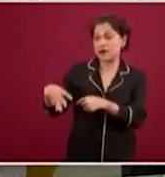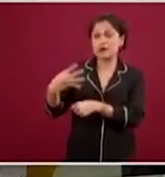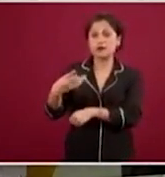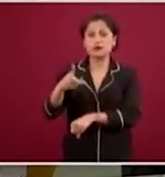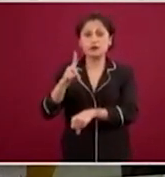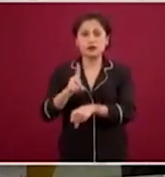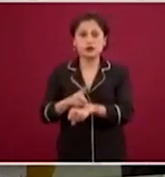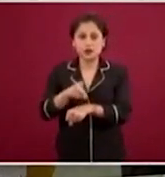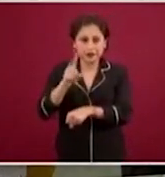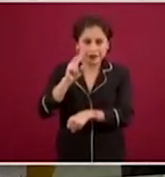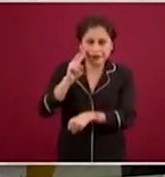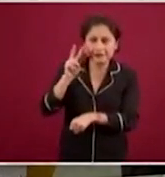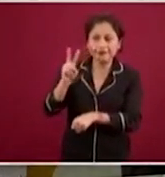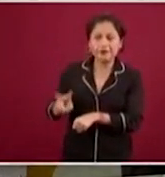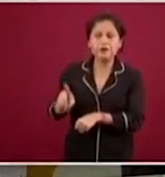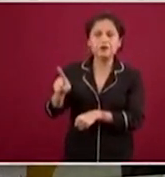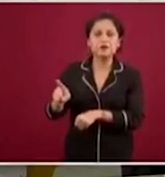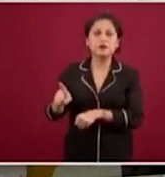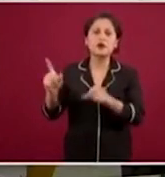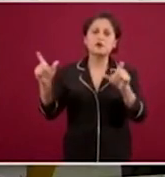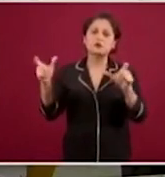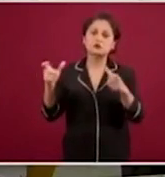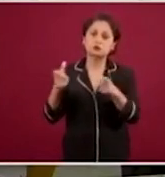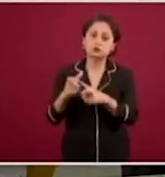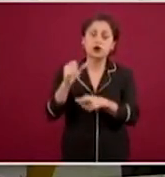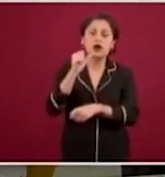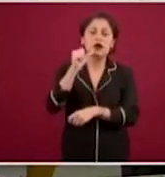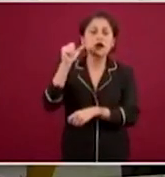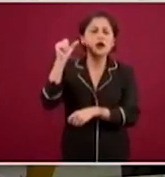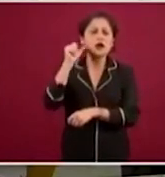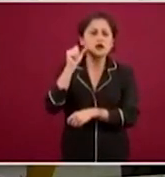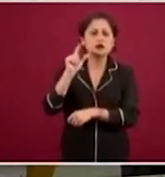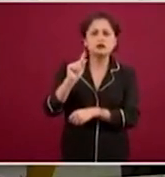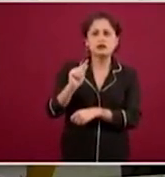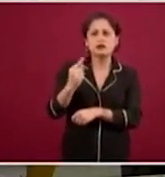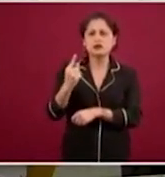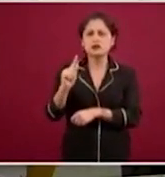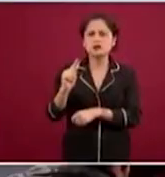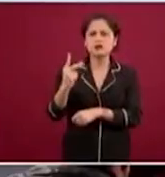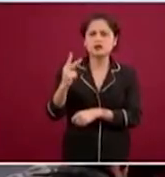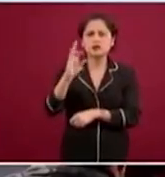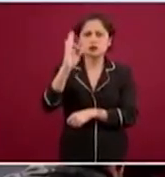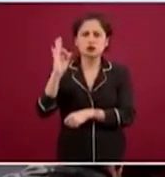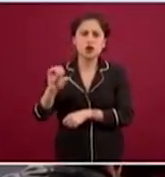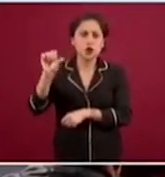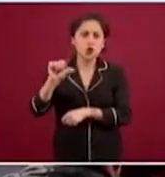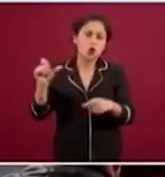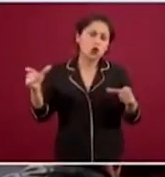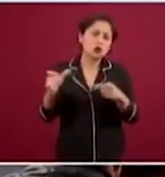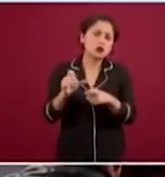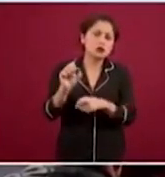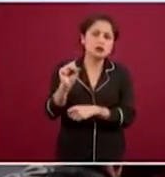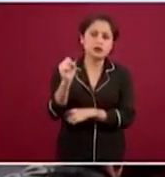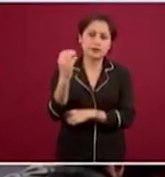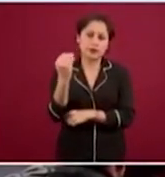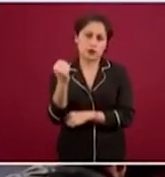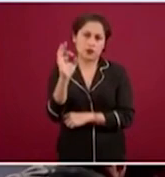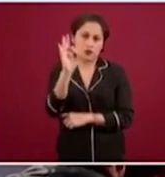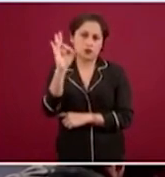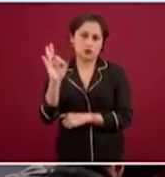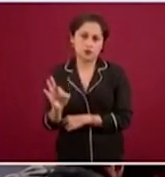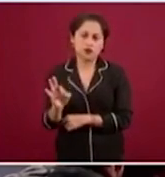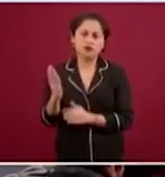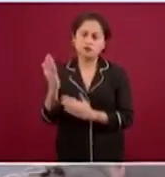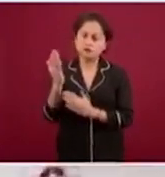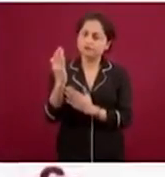ver continúa disminuyendo, ayer la teníamos en 71, 72 por ciento, hoy día ya está en 69 por ciento, quiere decir